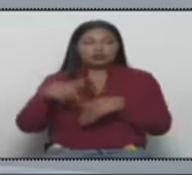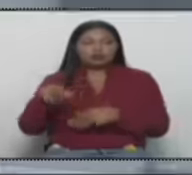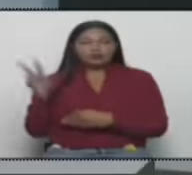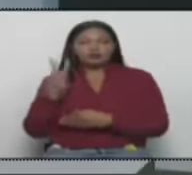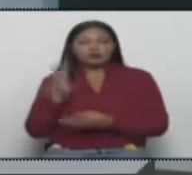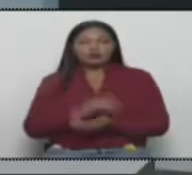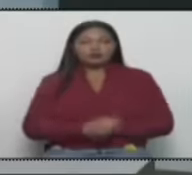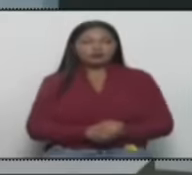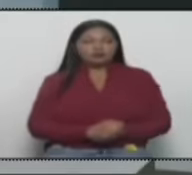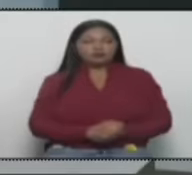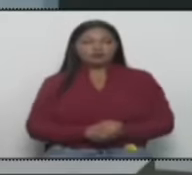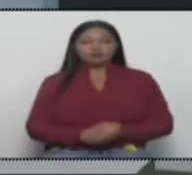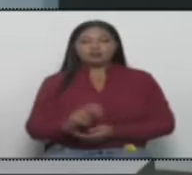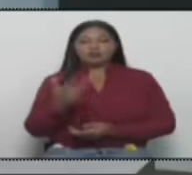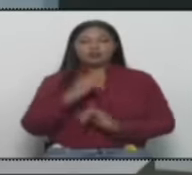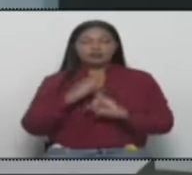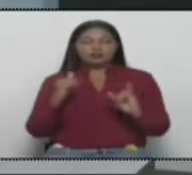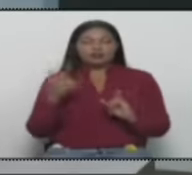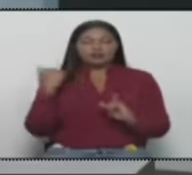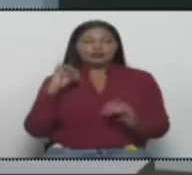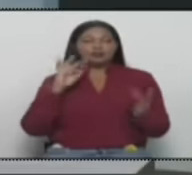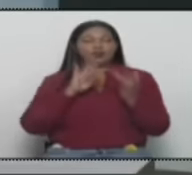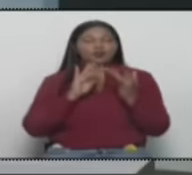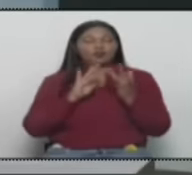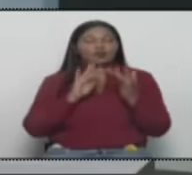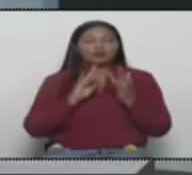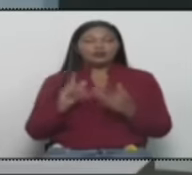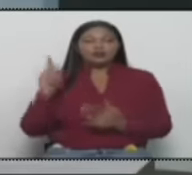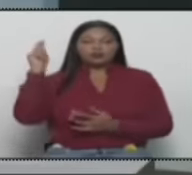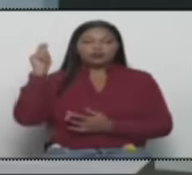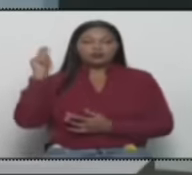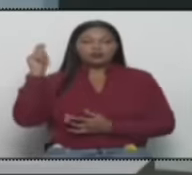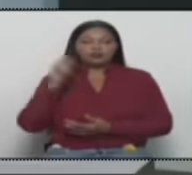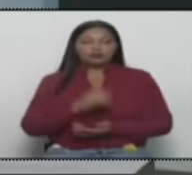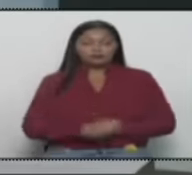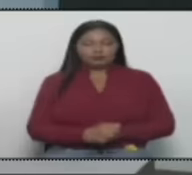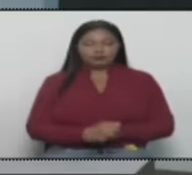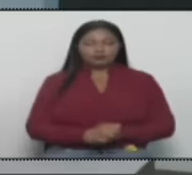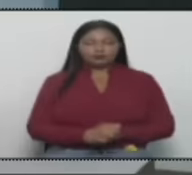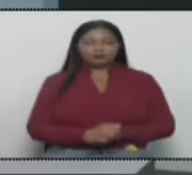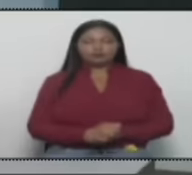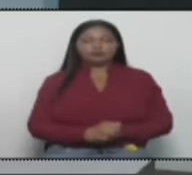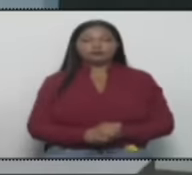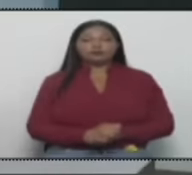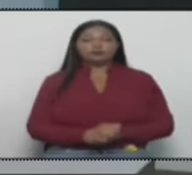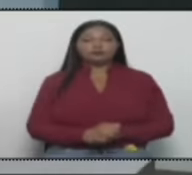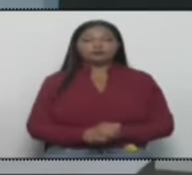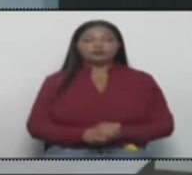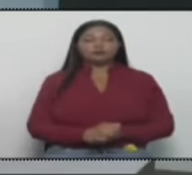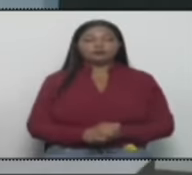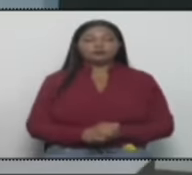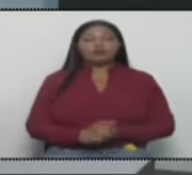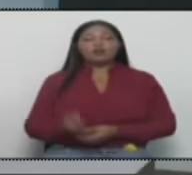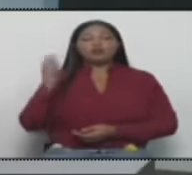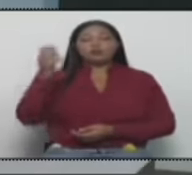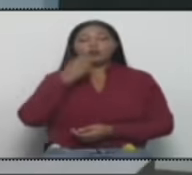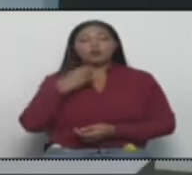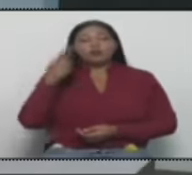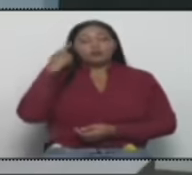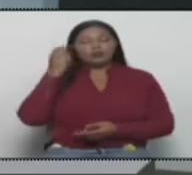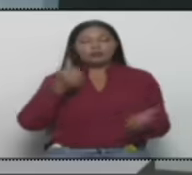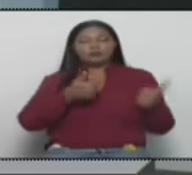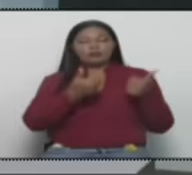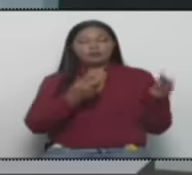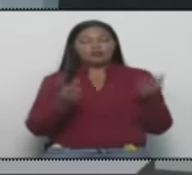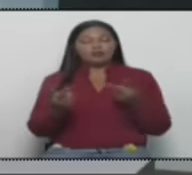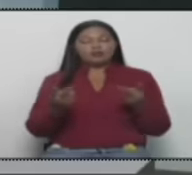Dicen que a la tercera va la vencida, ya tenemos al diputado, creo que sí, así es el diputado. Germán Escarra, diputado, ¿cómo estás? Bienvenido, buenos